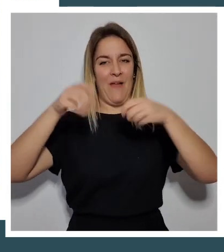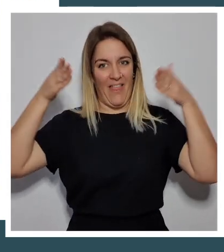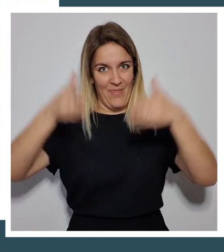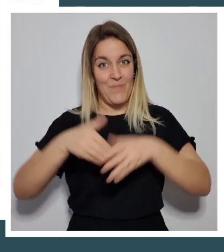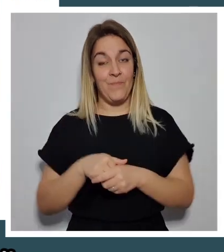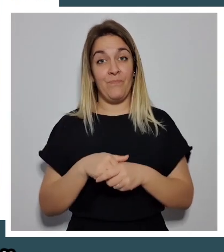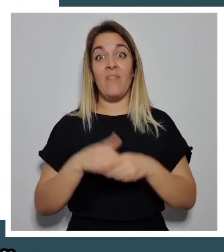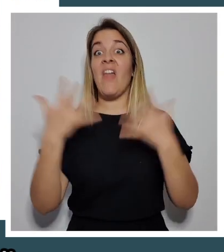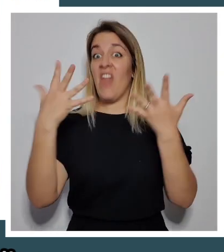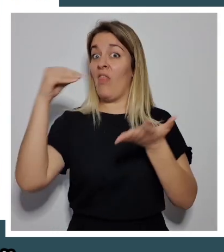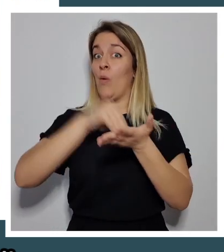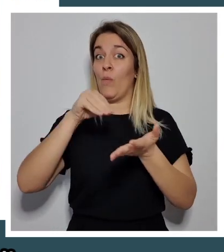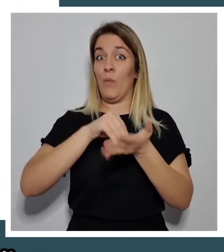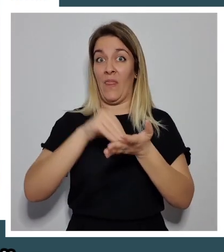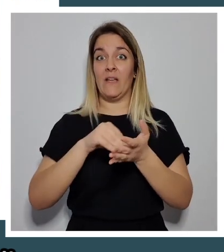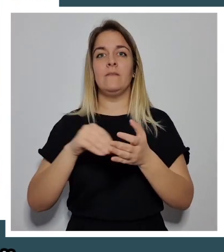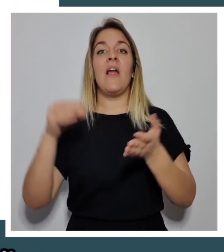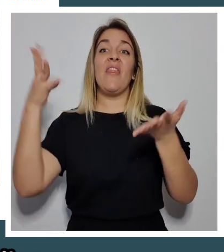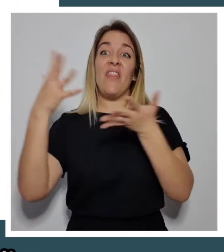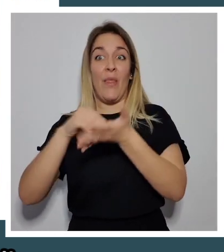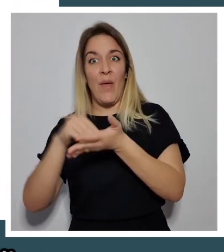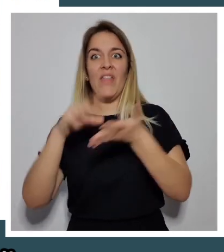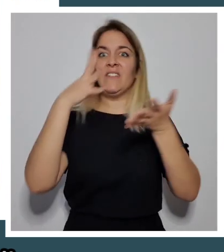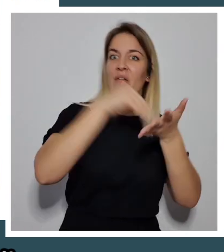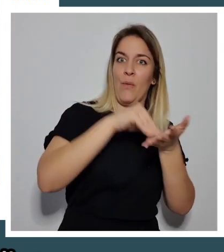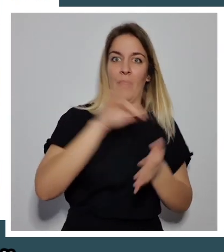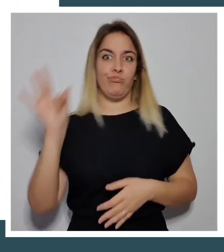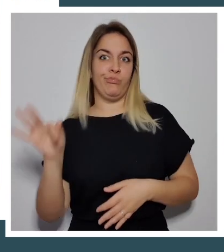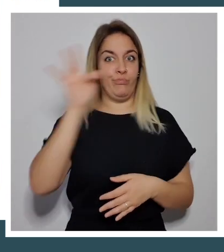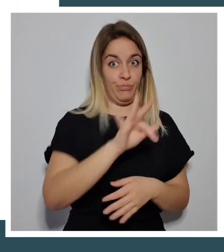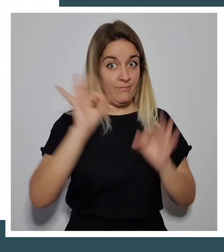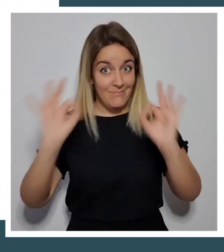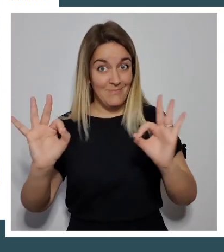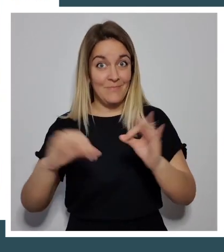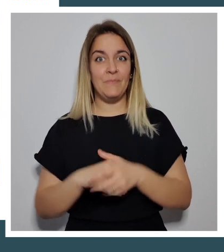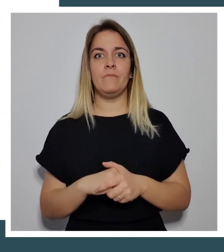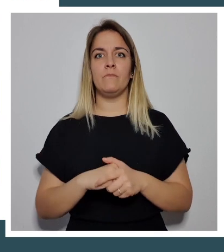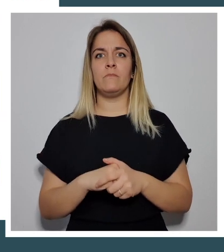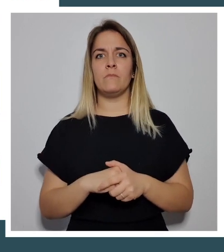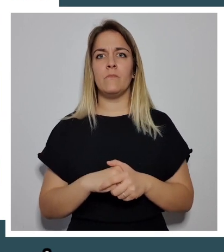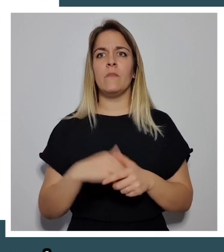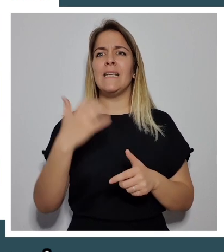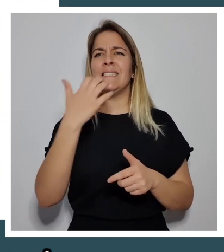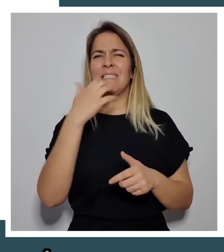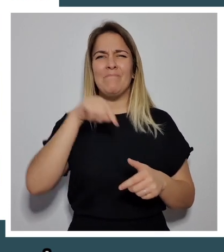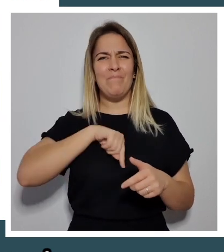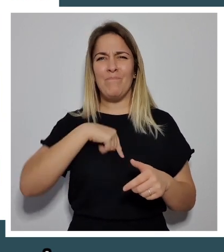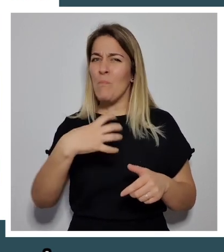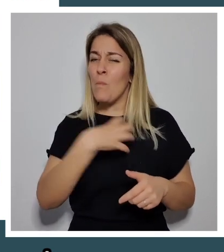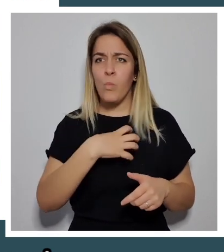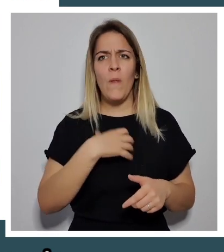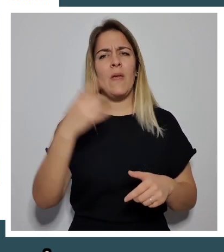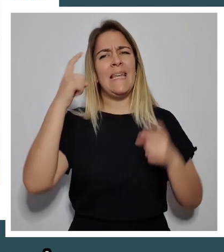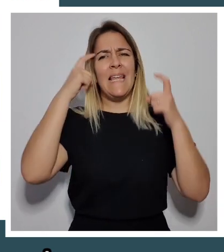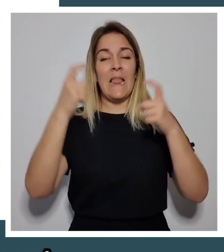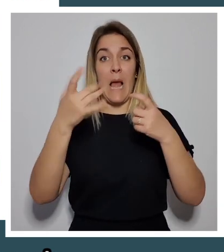izquierda y posteriormente otras 10 con la derecha. Si libremente no podemos hacerlo, lo mismo, entrecruzamos las manos